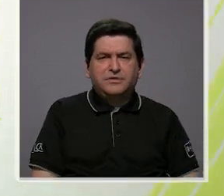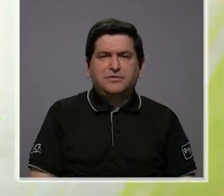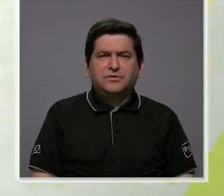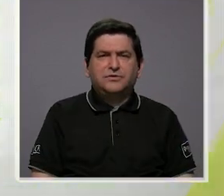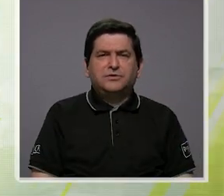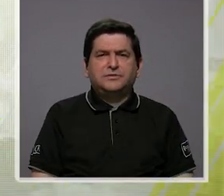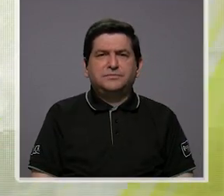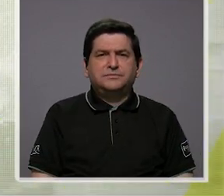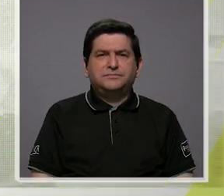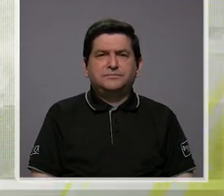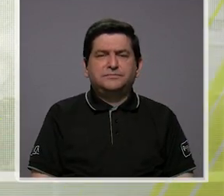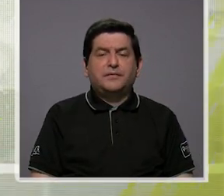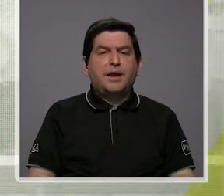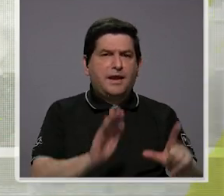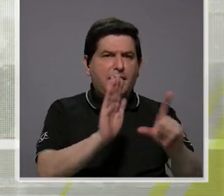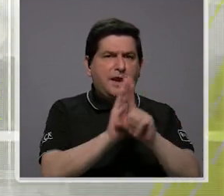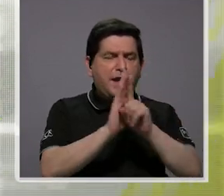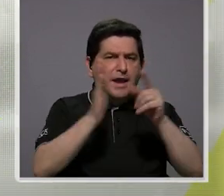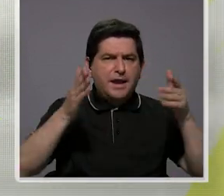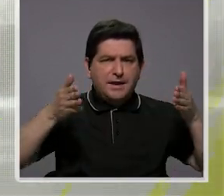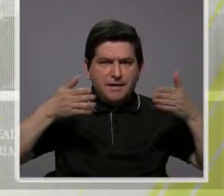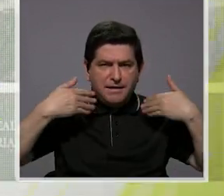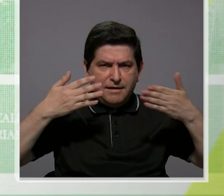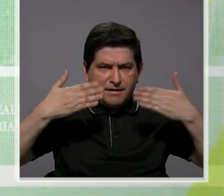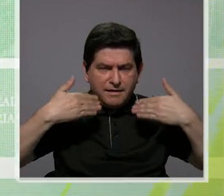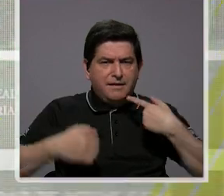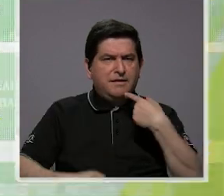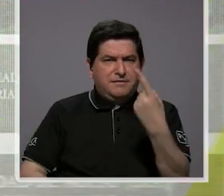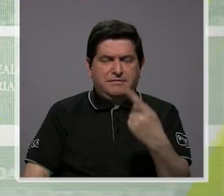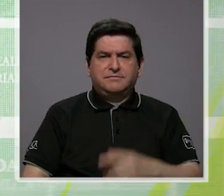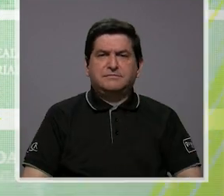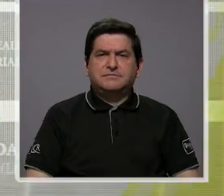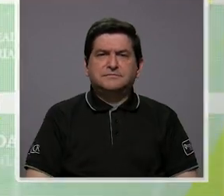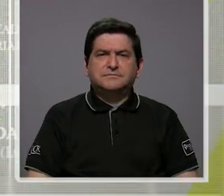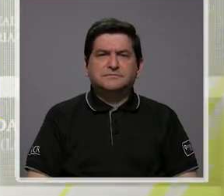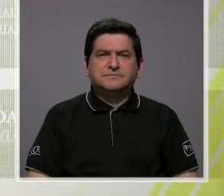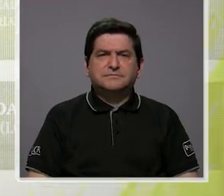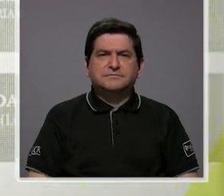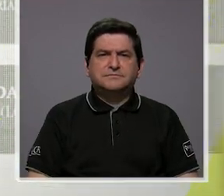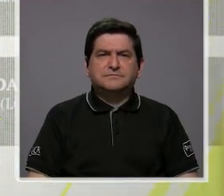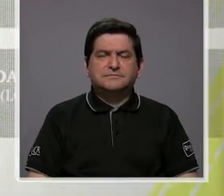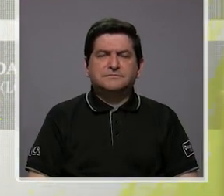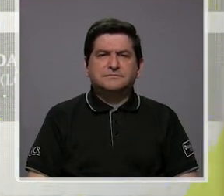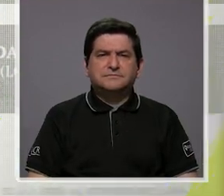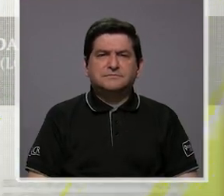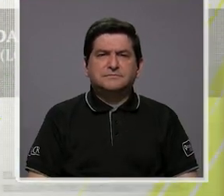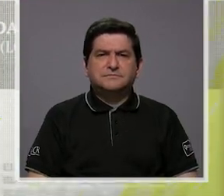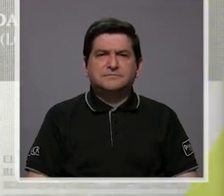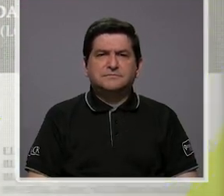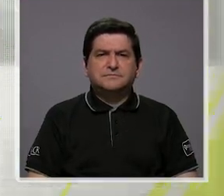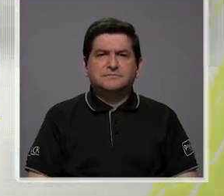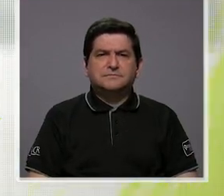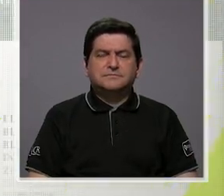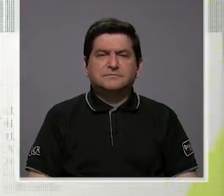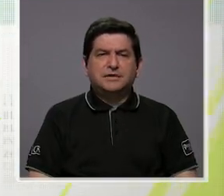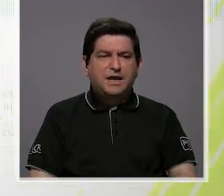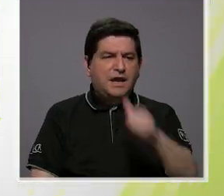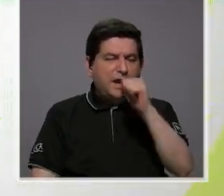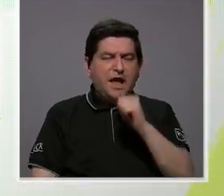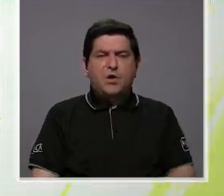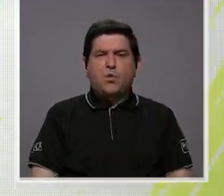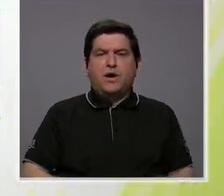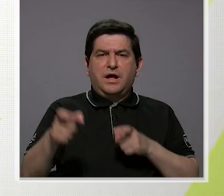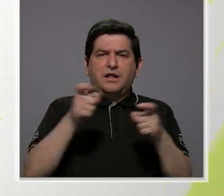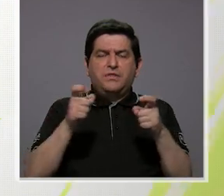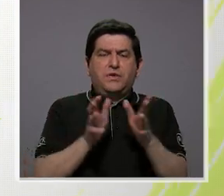y de todas formas la ley de ambiente dice que es de dominio público